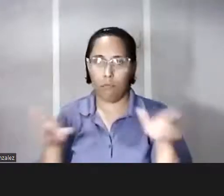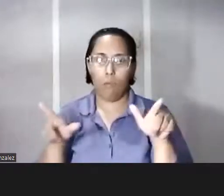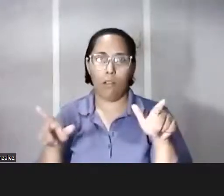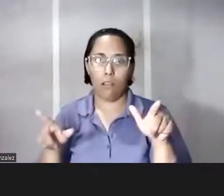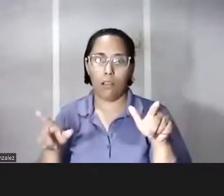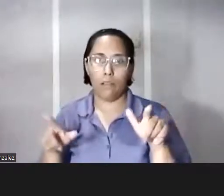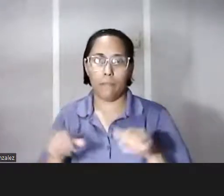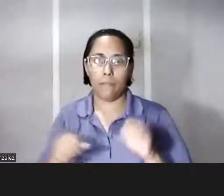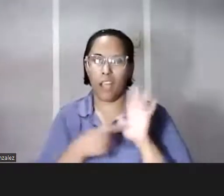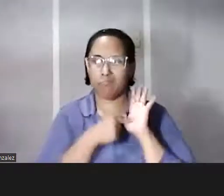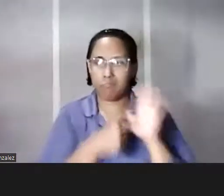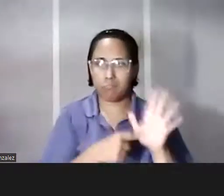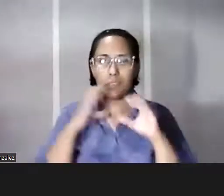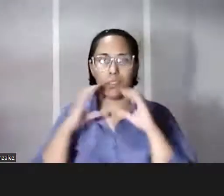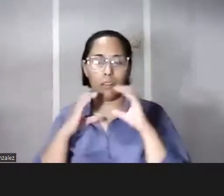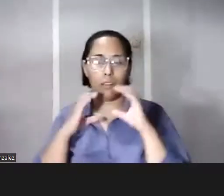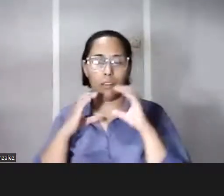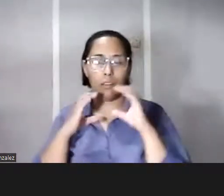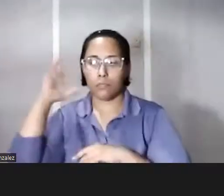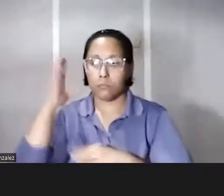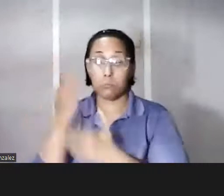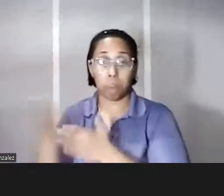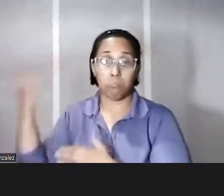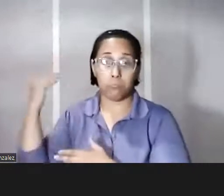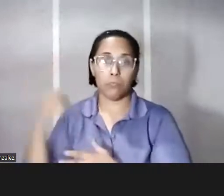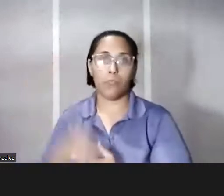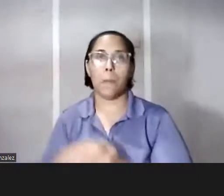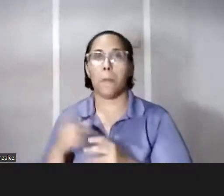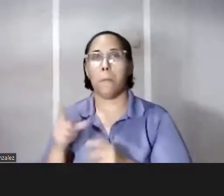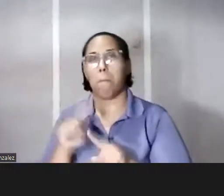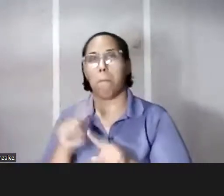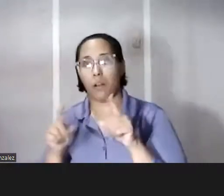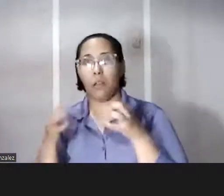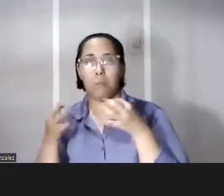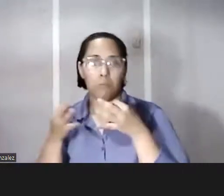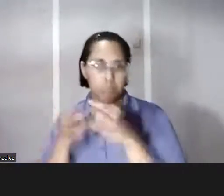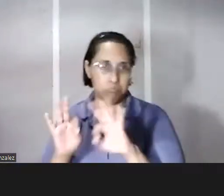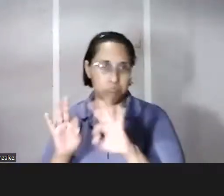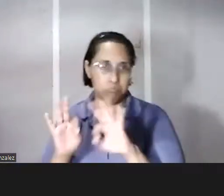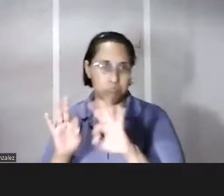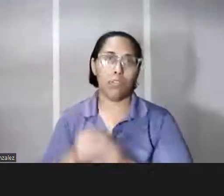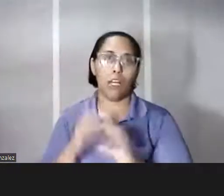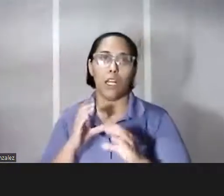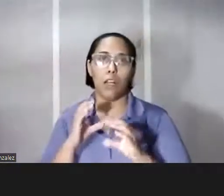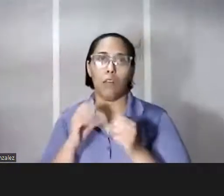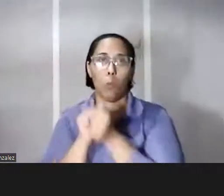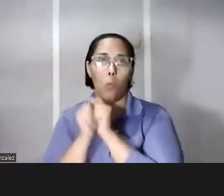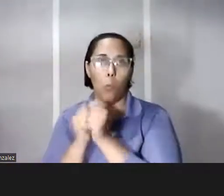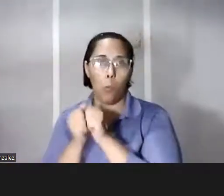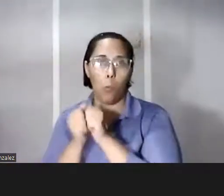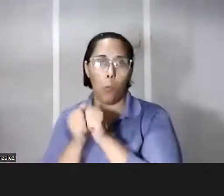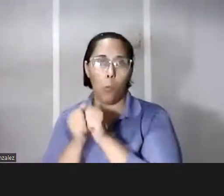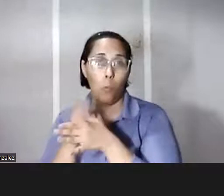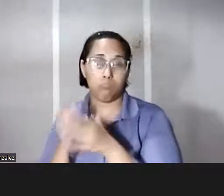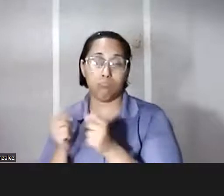destacaba la comunicación radial de entaño pero del mismo modo hablé con compañeros verdad que te decían Mario pero es que la radio también